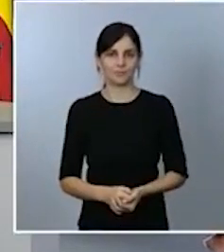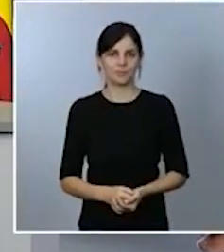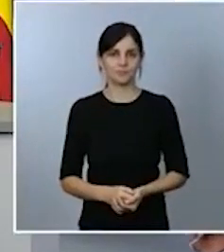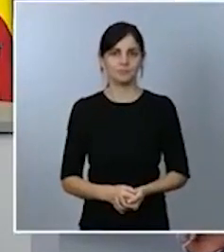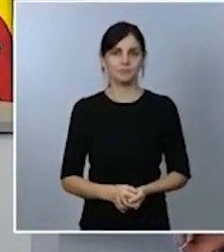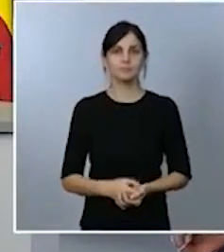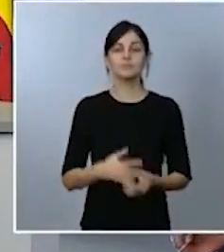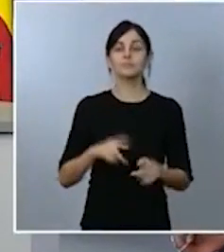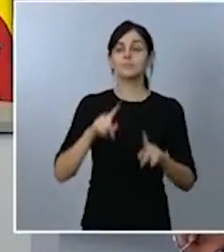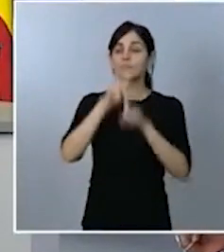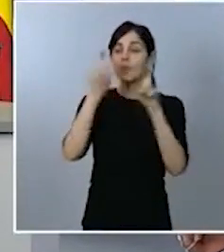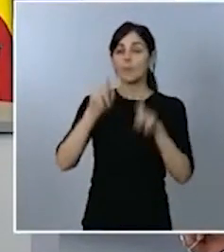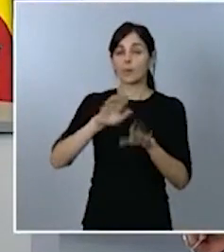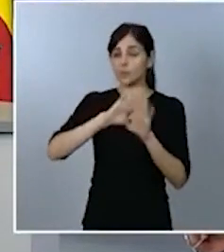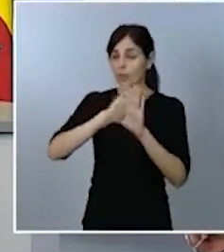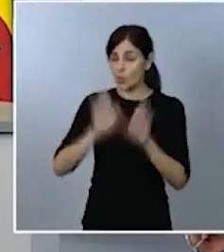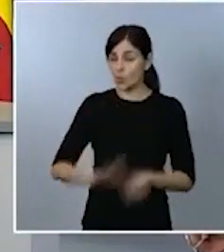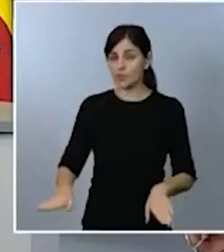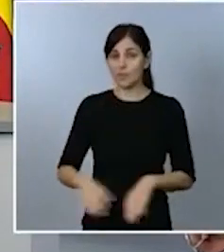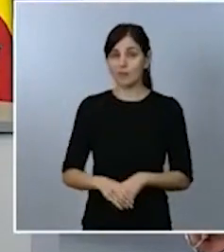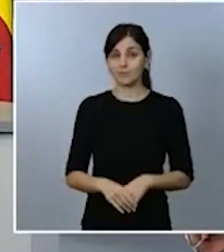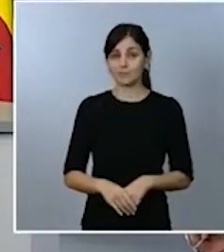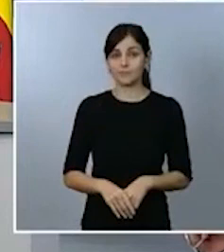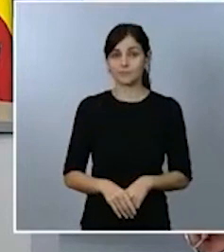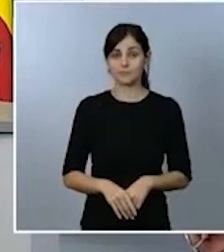News buenas tardes